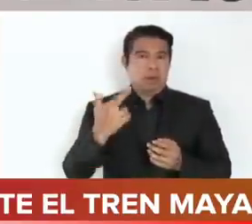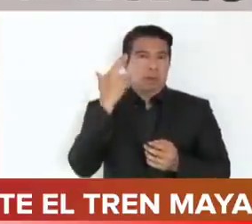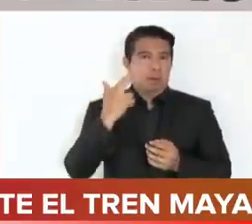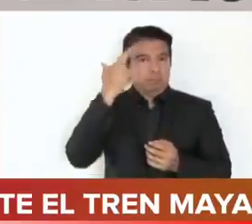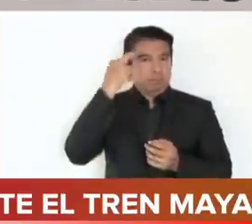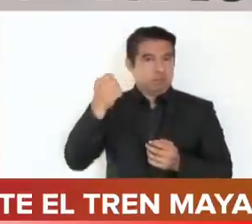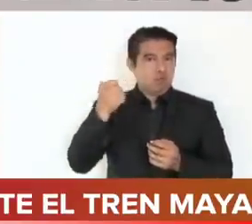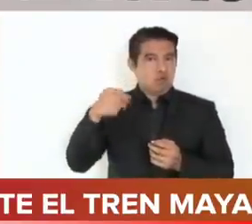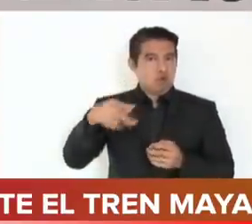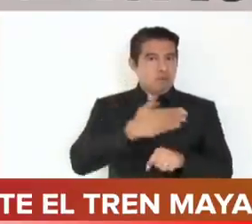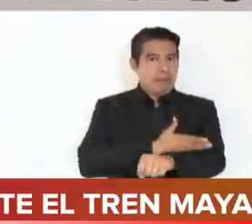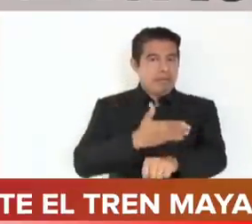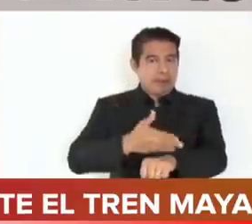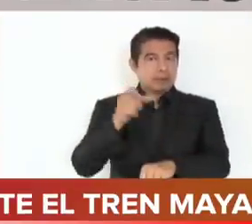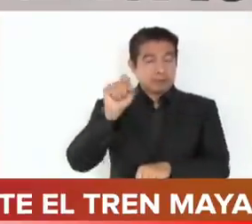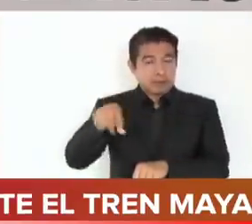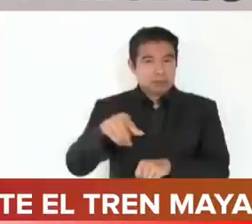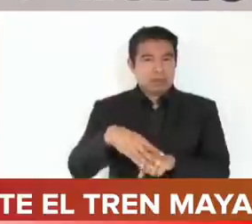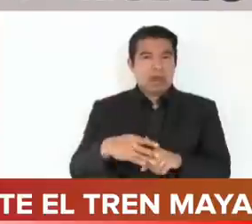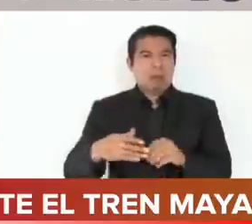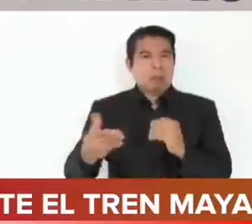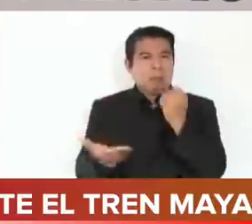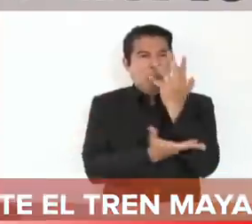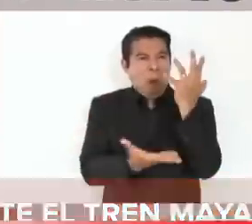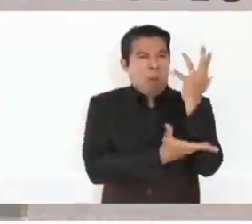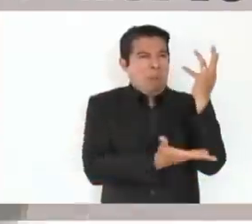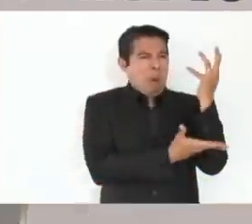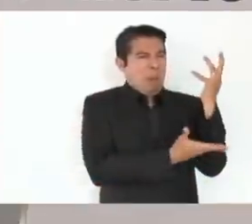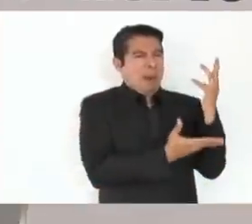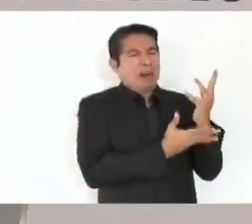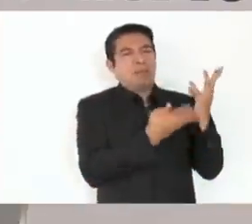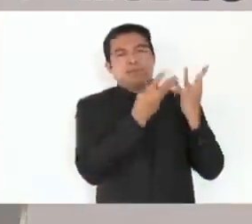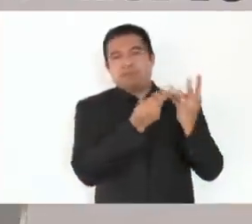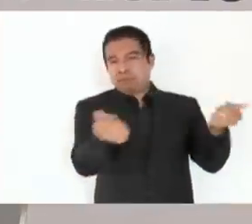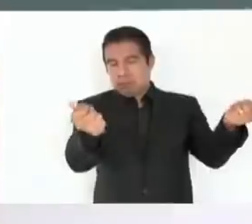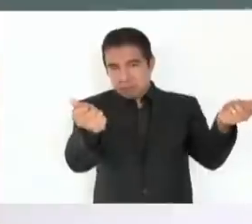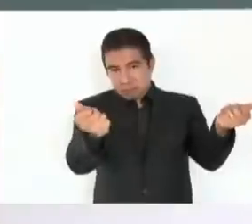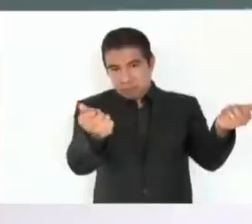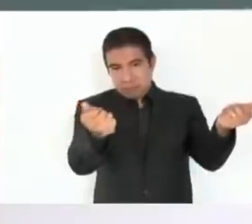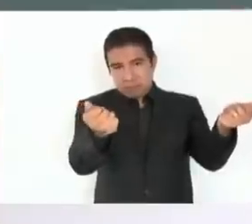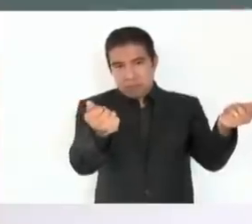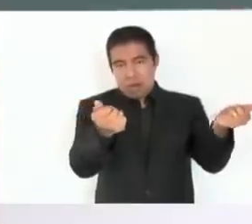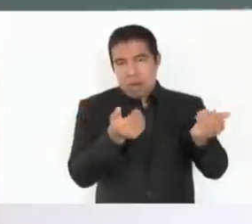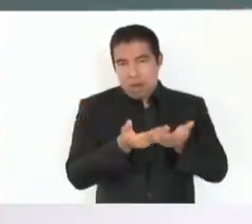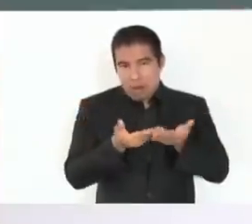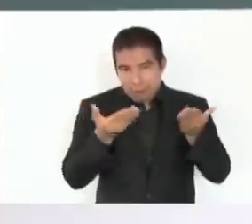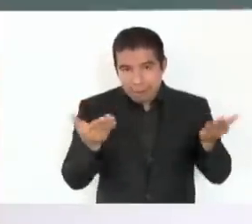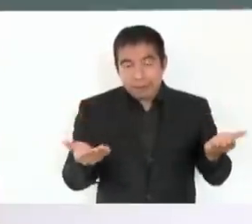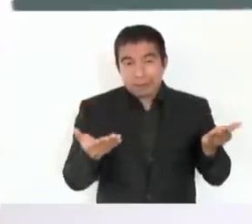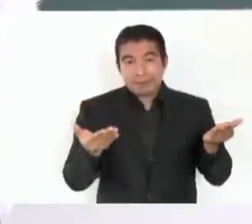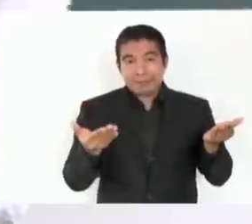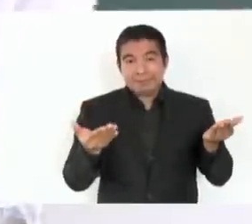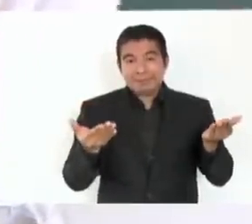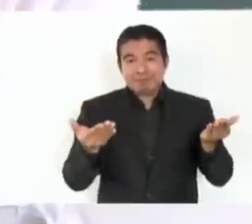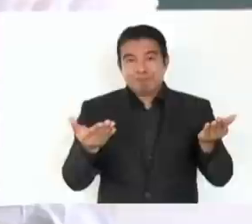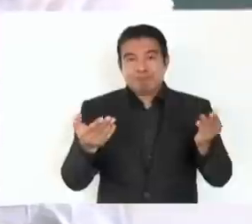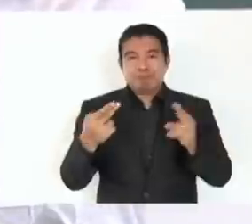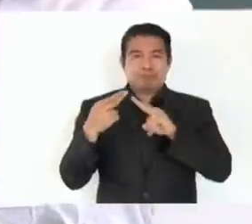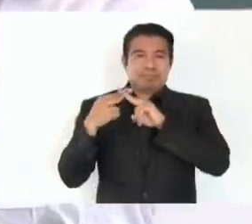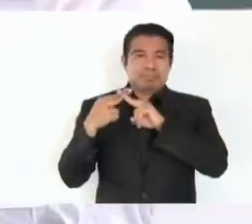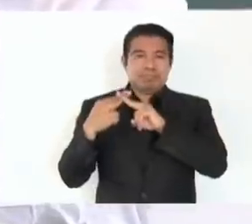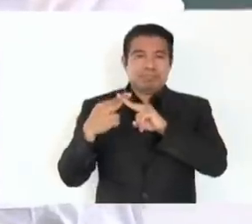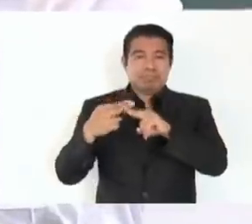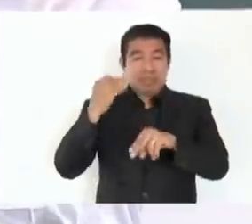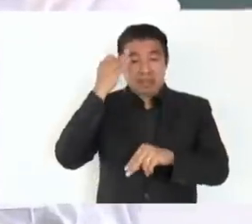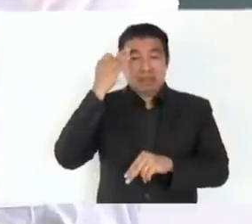hasta que la acabaron. Ahora, después de mucho tiempo,